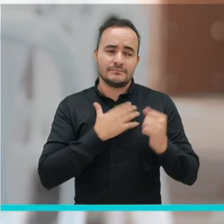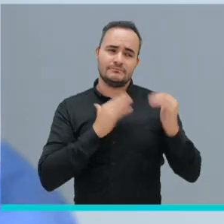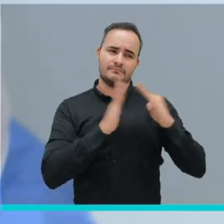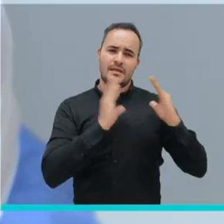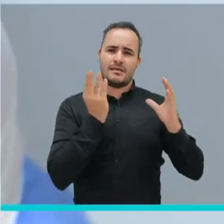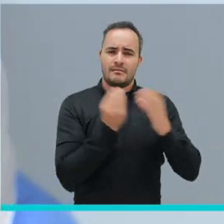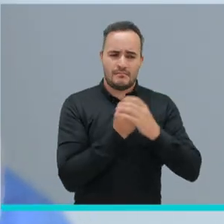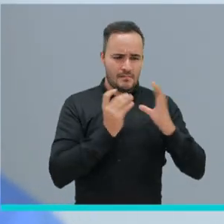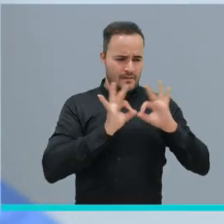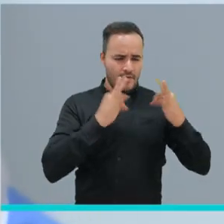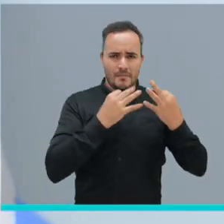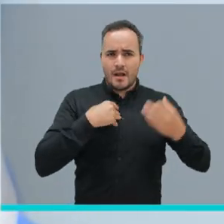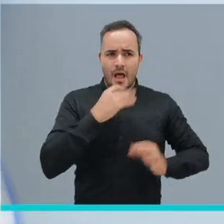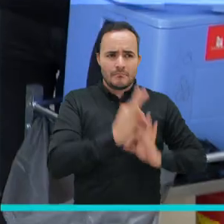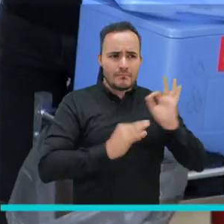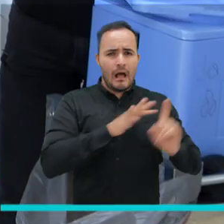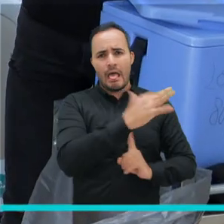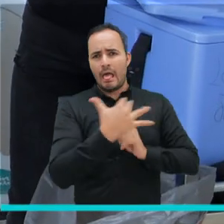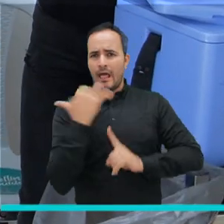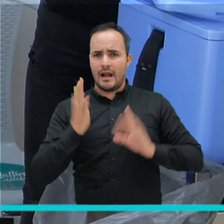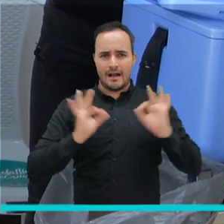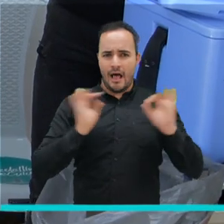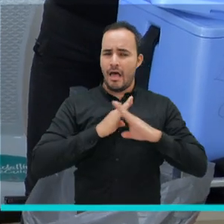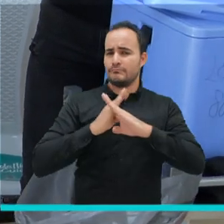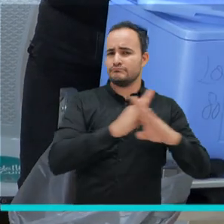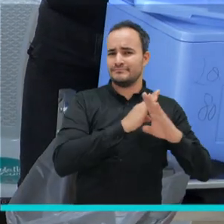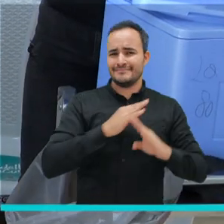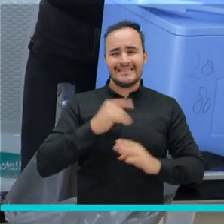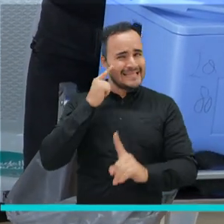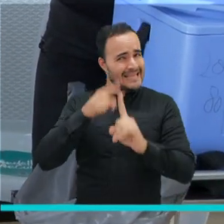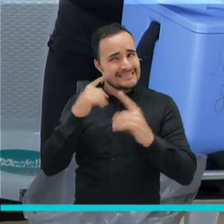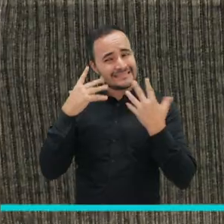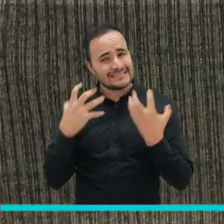seres queridos sin ningún tipo de preocupación.